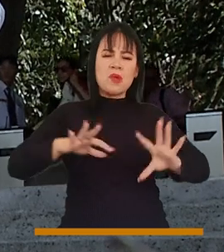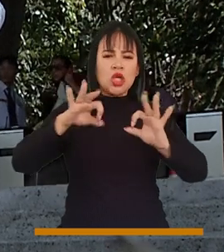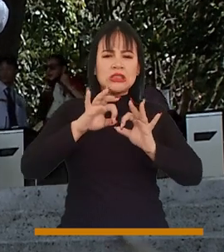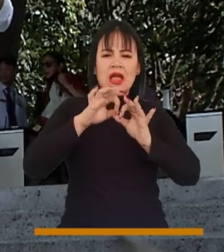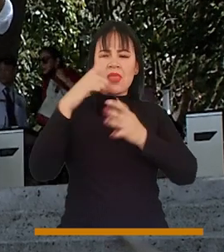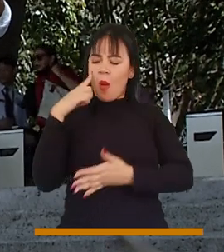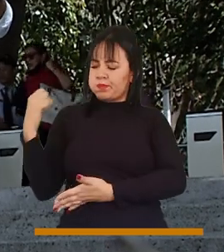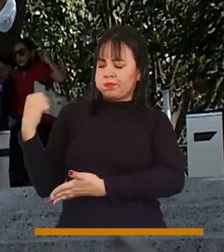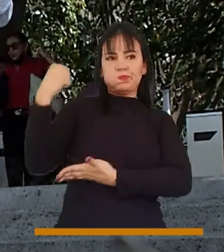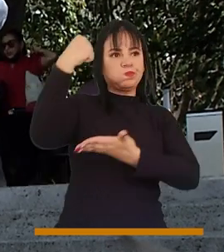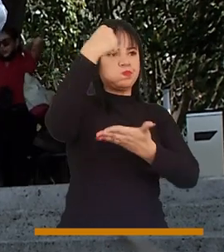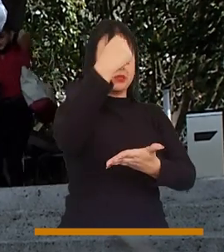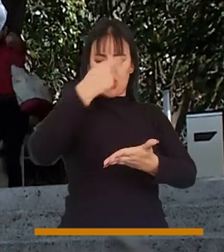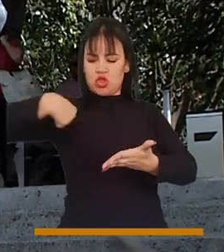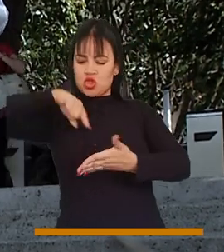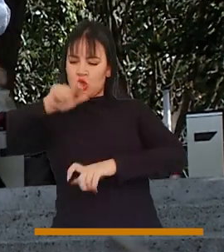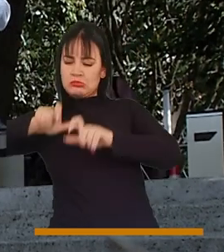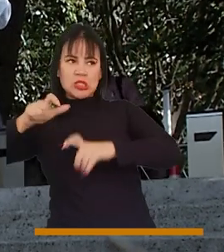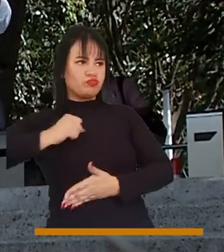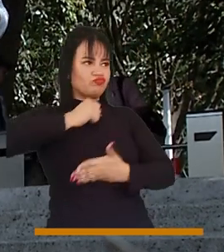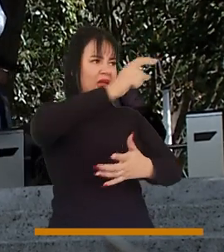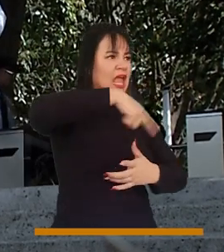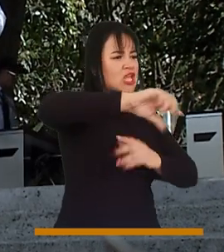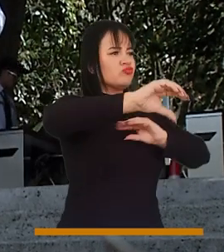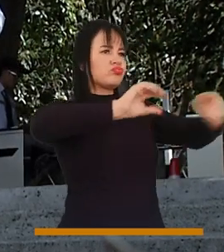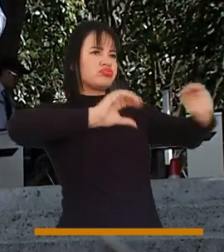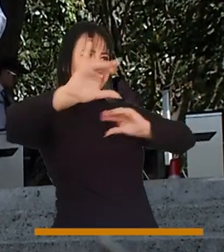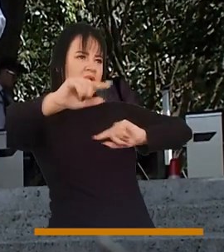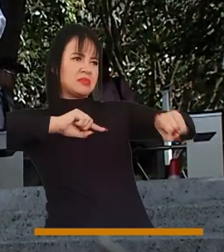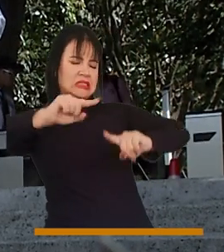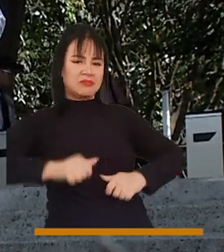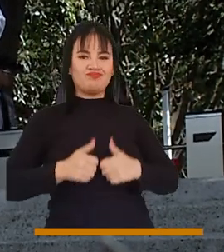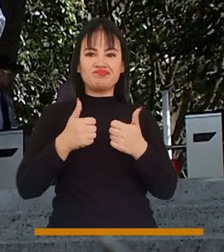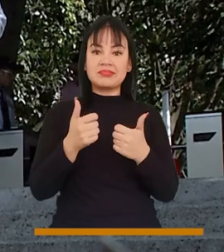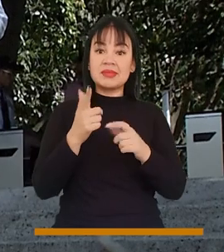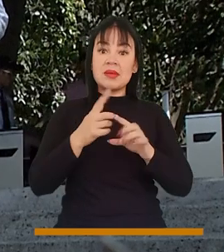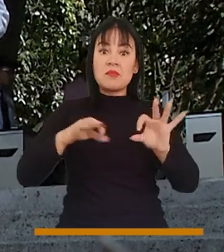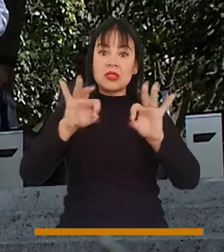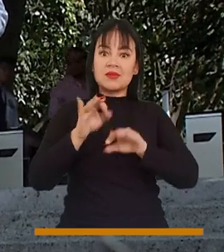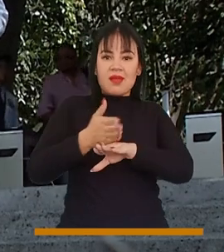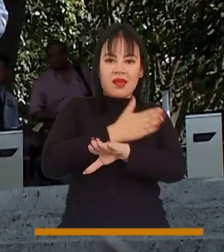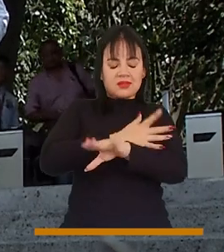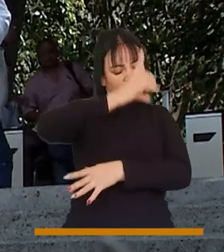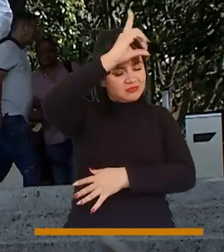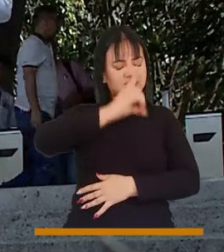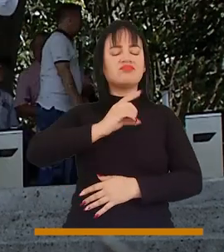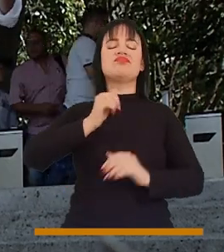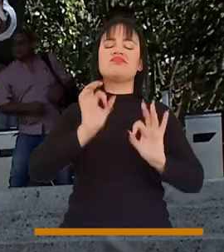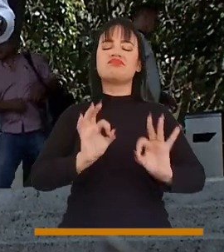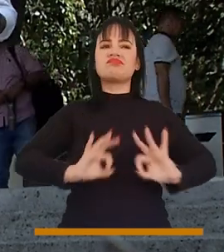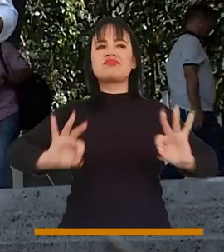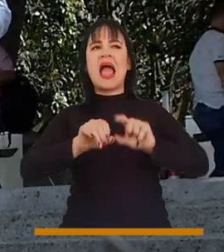públicos que le entregamos toda la ciudadanía para que la alcaldía administre. Por eso se deben tomar decisiones contundentes